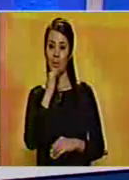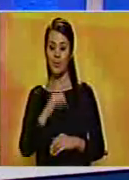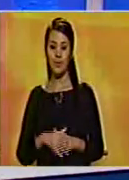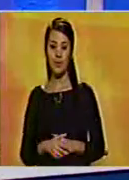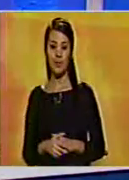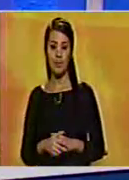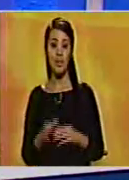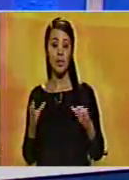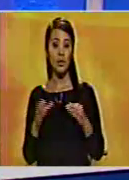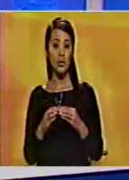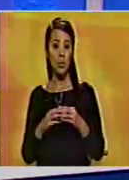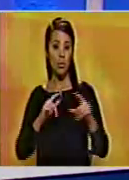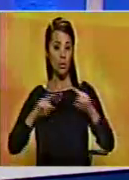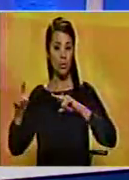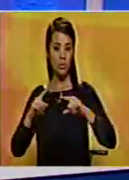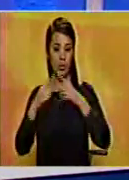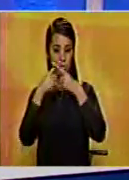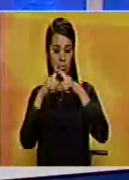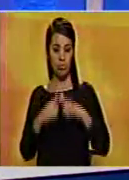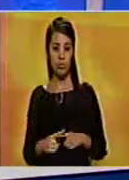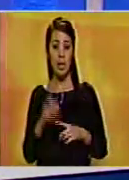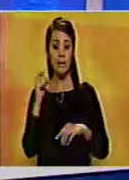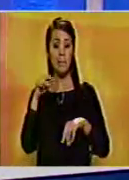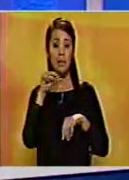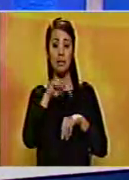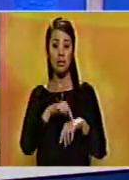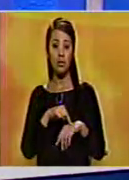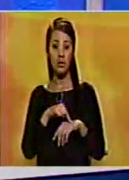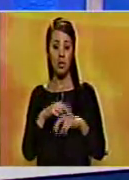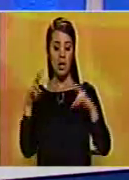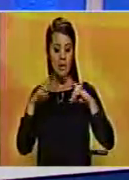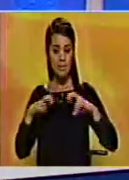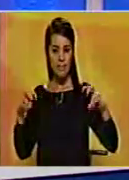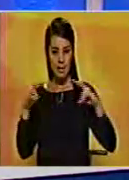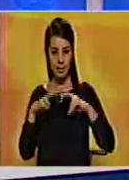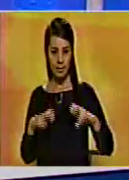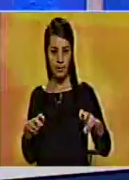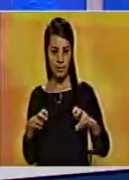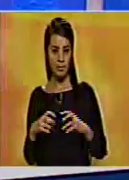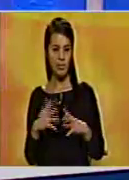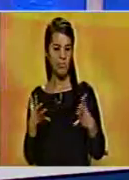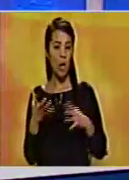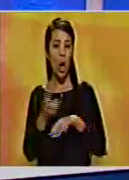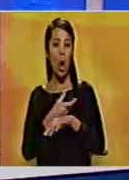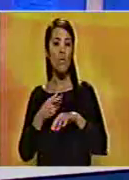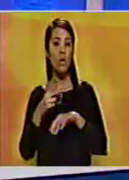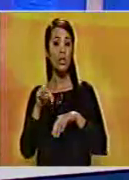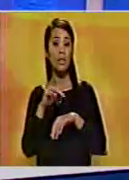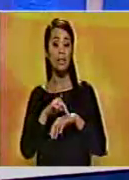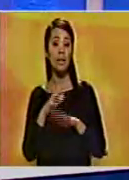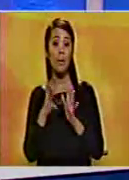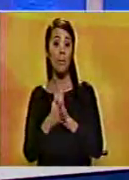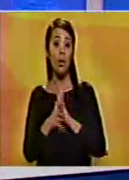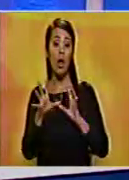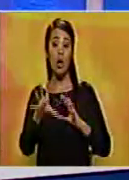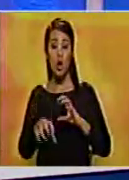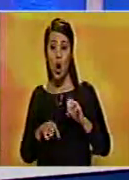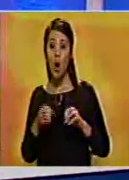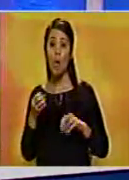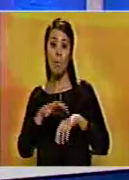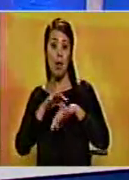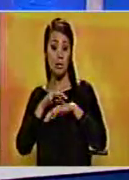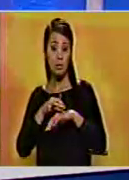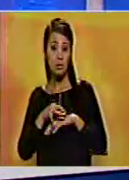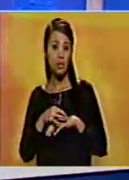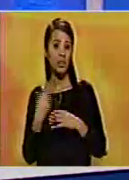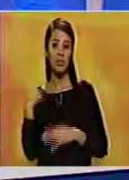La Comisión de Contraloría de la Asamblea Nacional abrirá una investigación contra el Gobierno Nacional por la compra de perniles y el